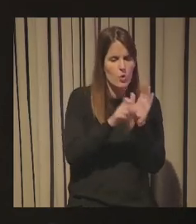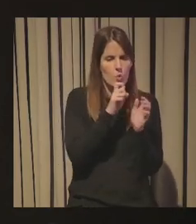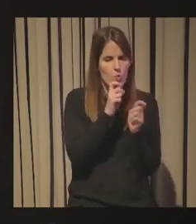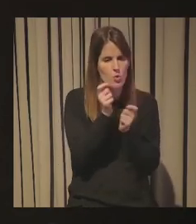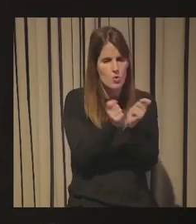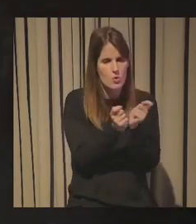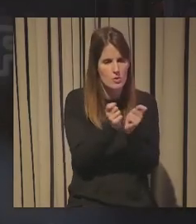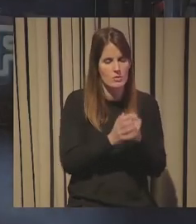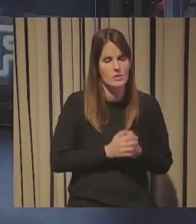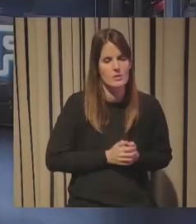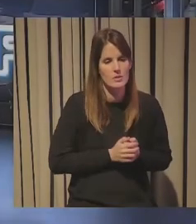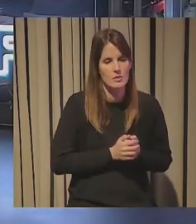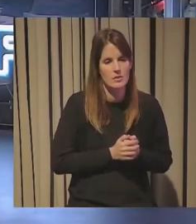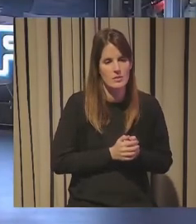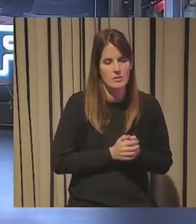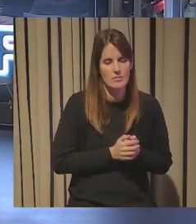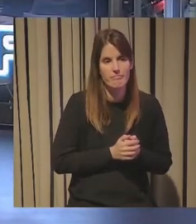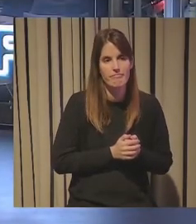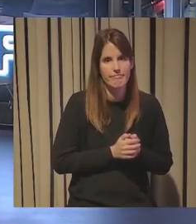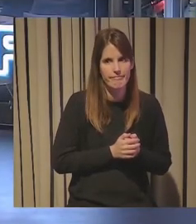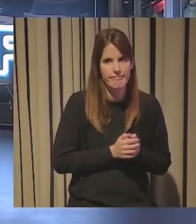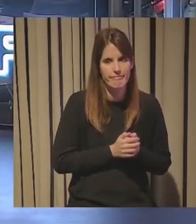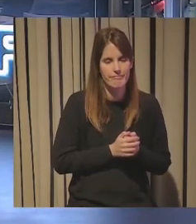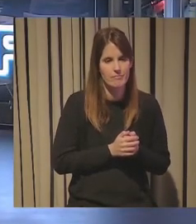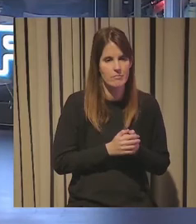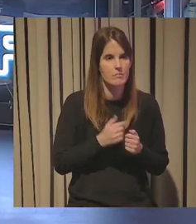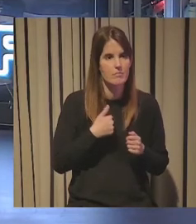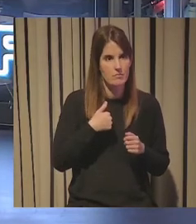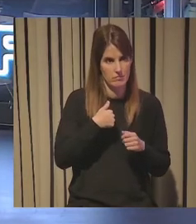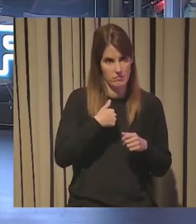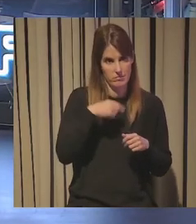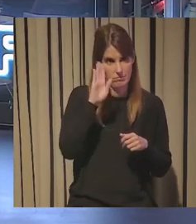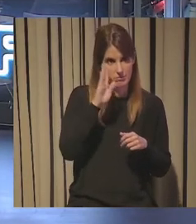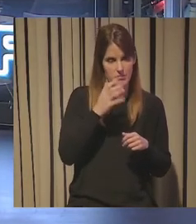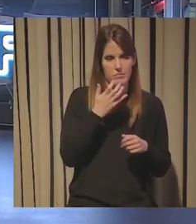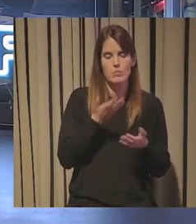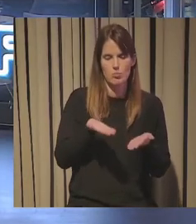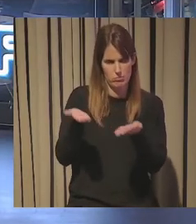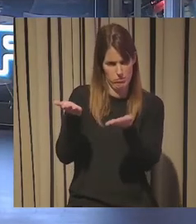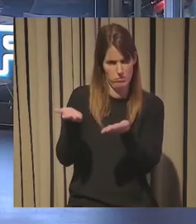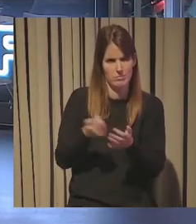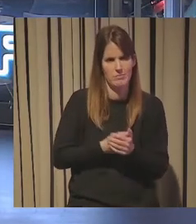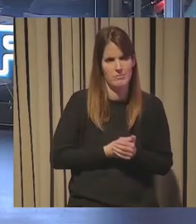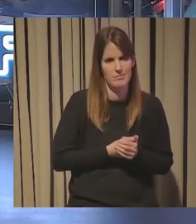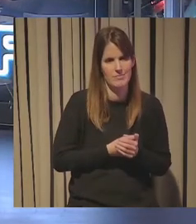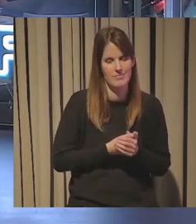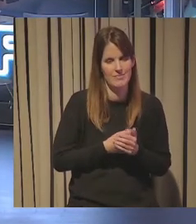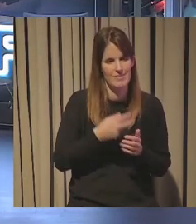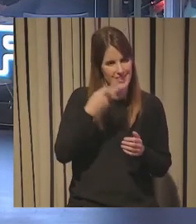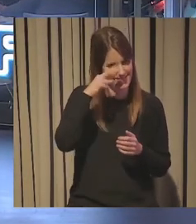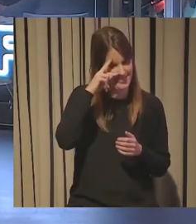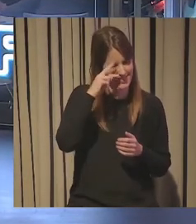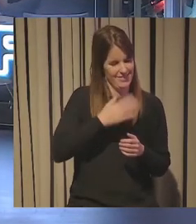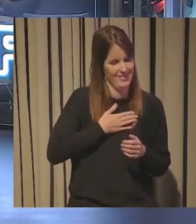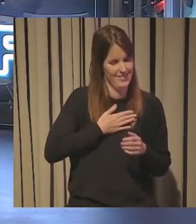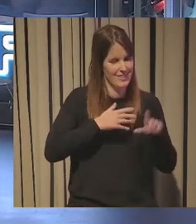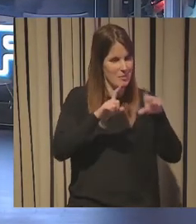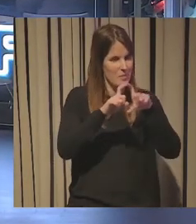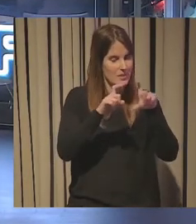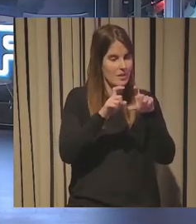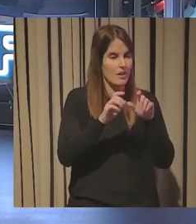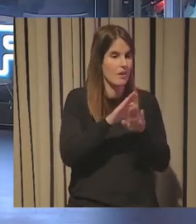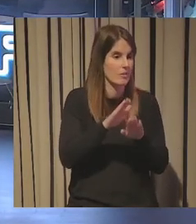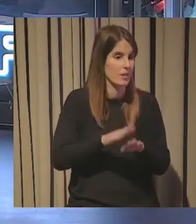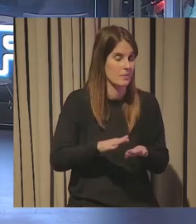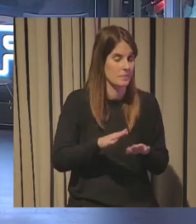¿alguien se anima? ¿metodologías? ¿software? Yo puedo contar un poco con nosotros pero bueno básicamente al